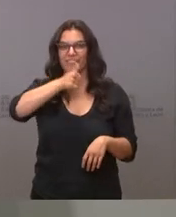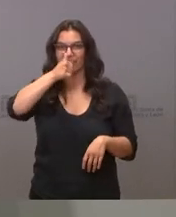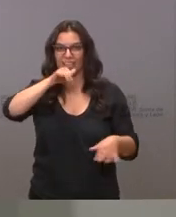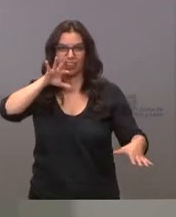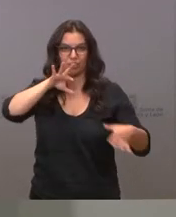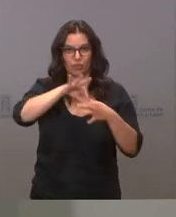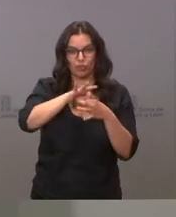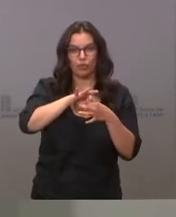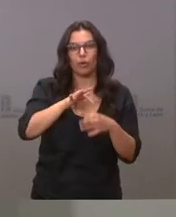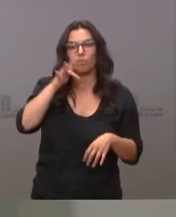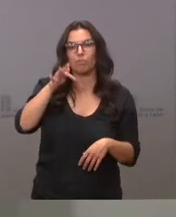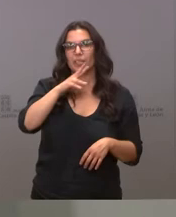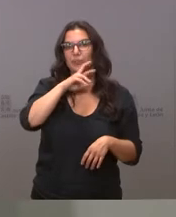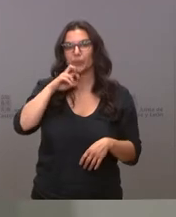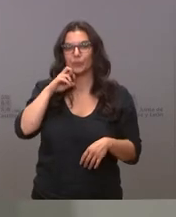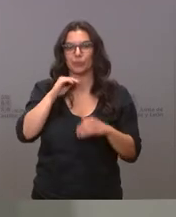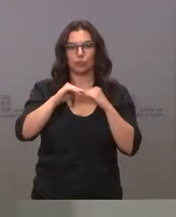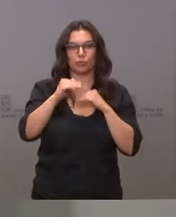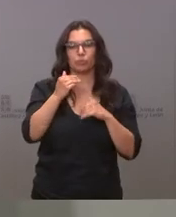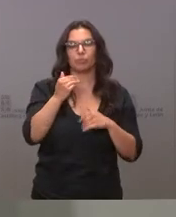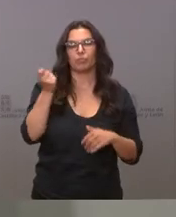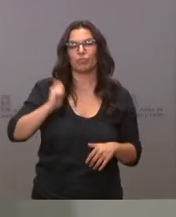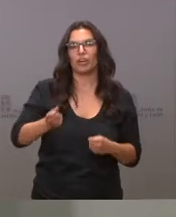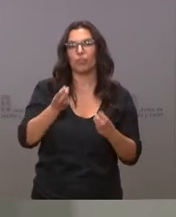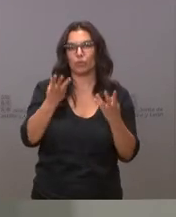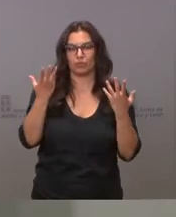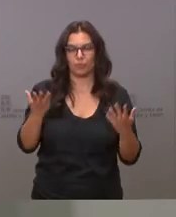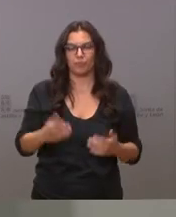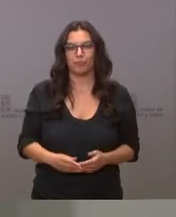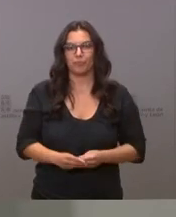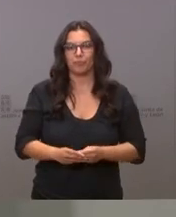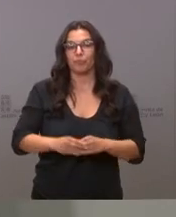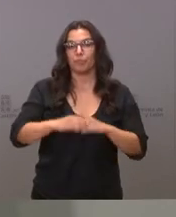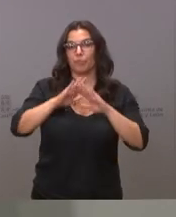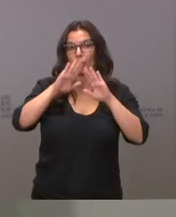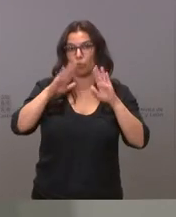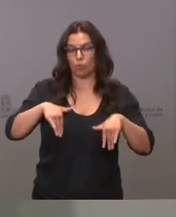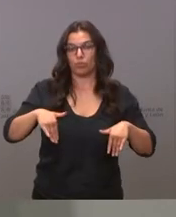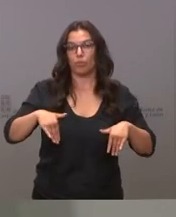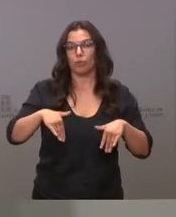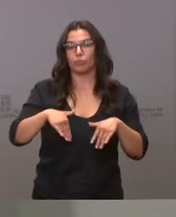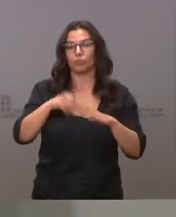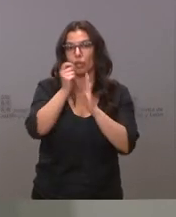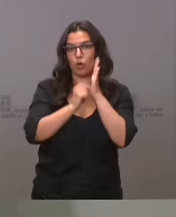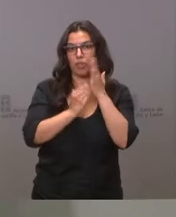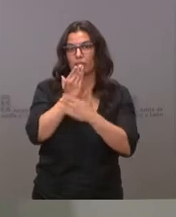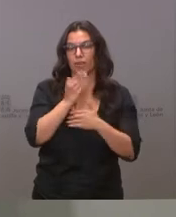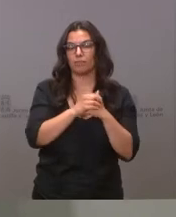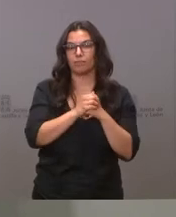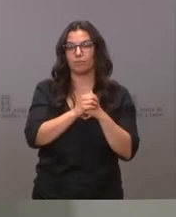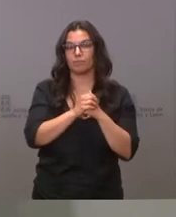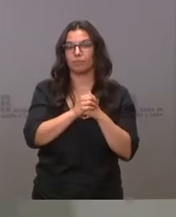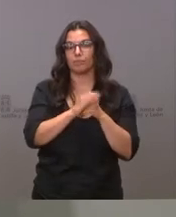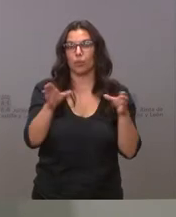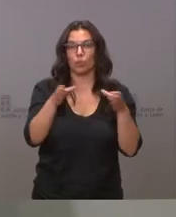y su conservación. Por último, entre los acuerdos del orden del día, la